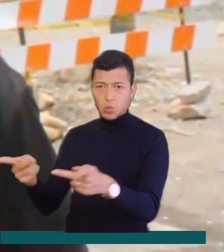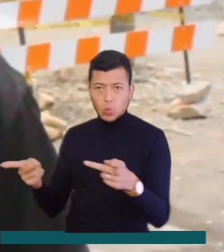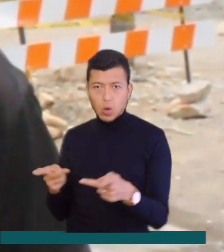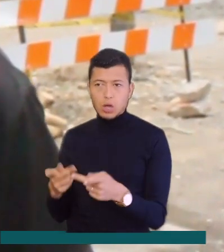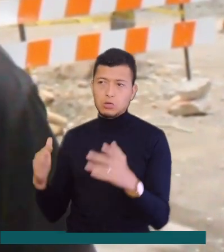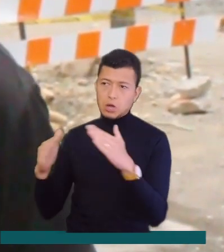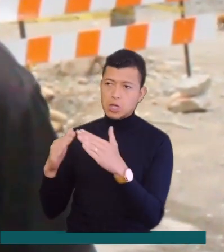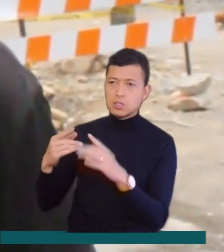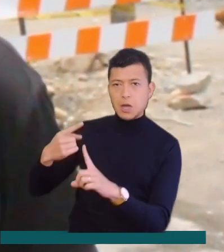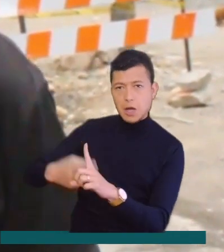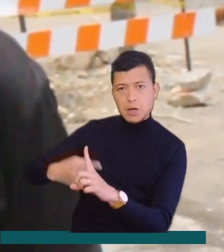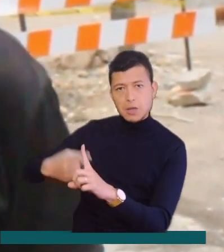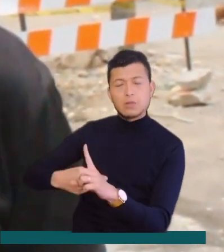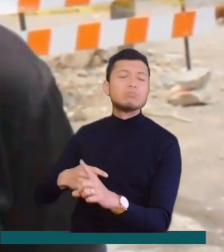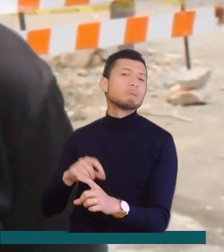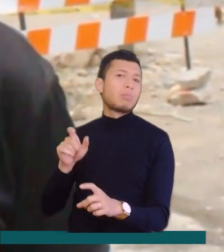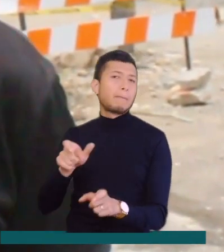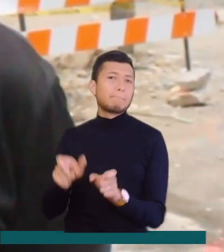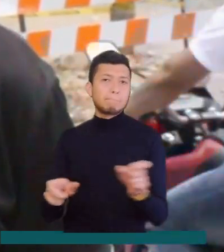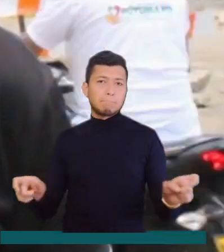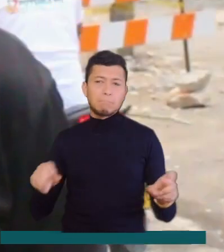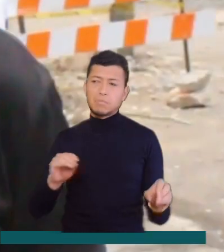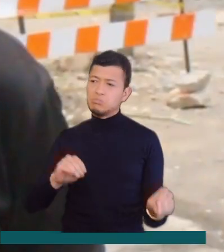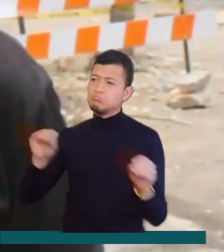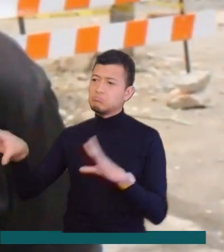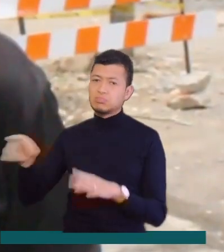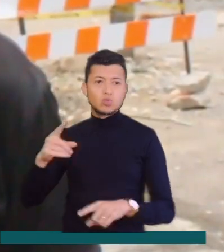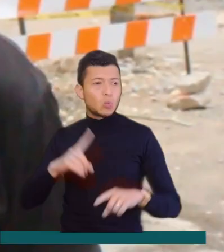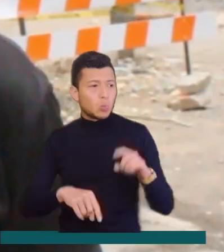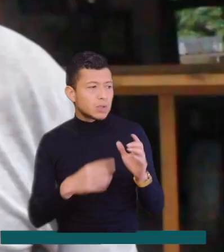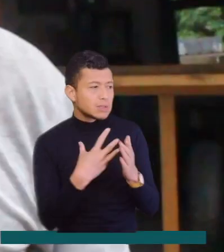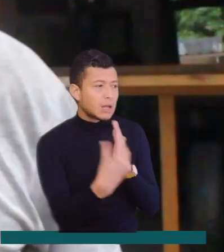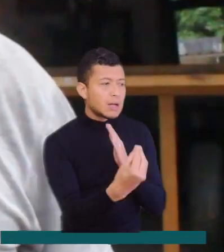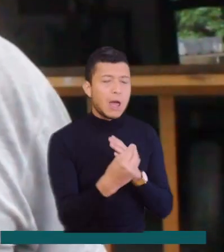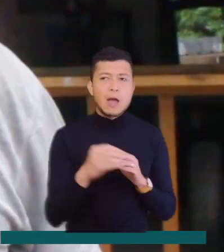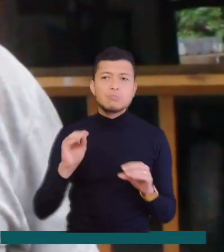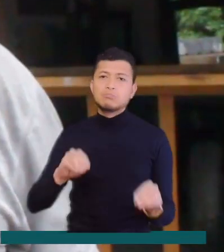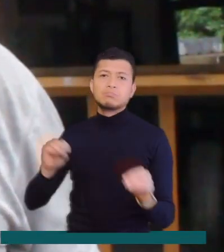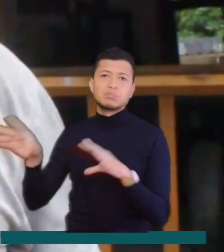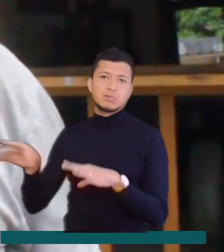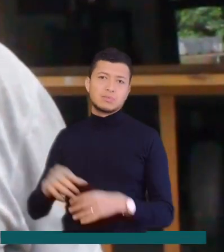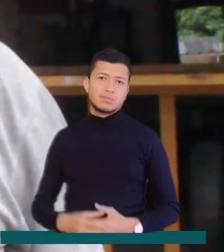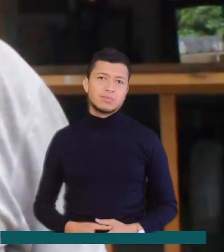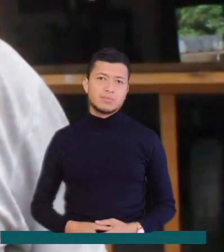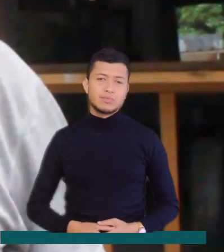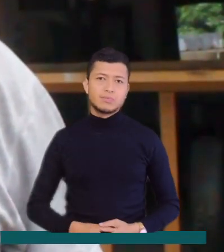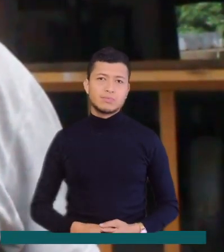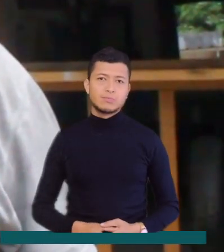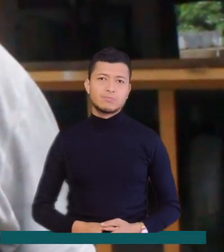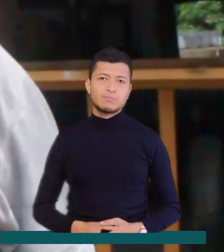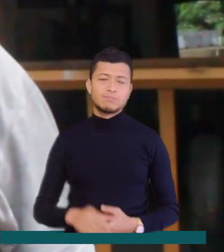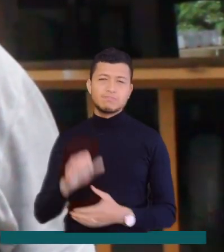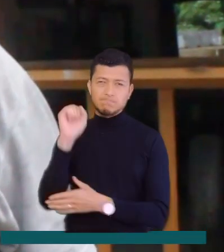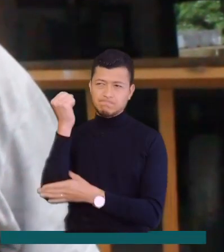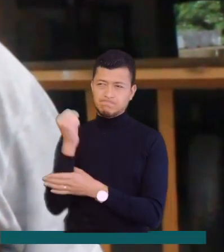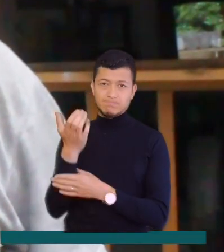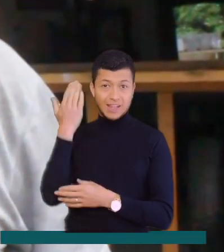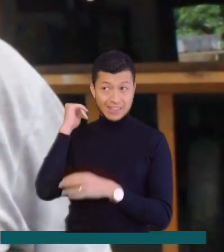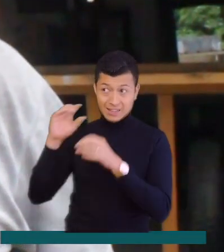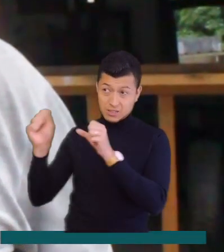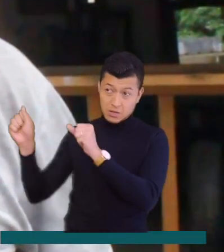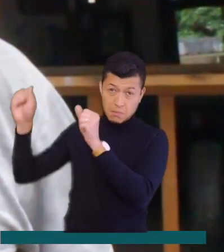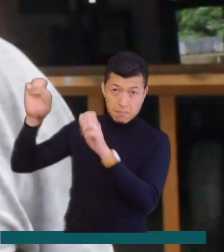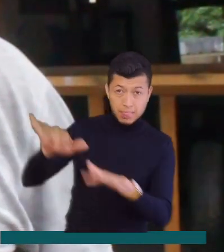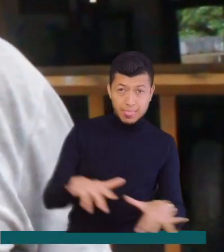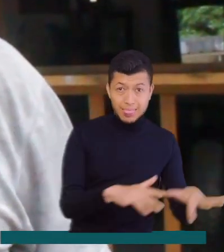o de una casa, también la gente se ha ido porque no hay por dónde salir. Hemos desmejorado desde la avenida torrencial, desde la